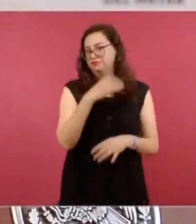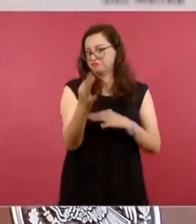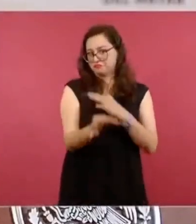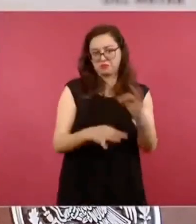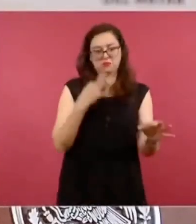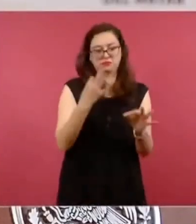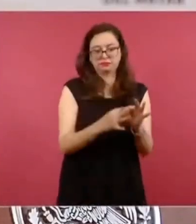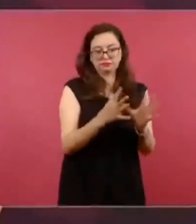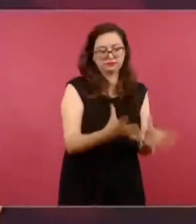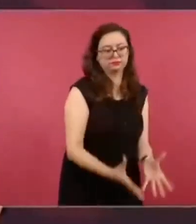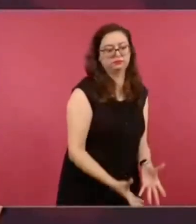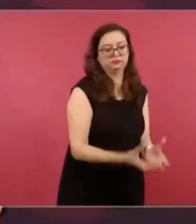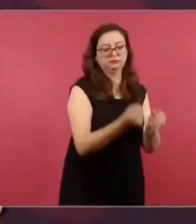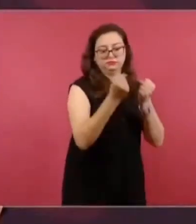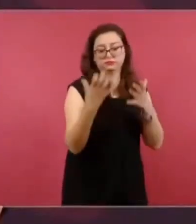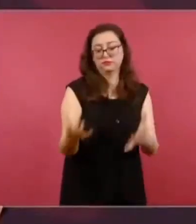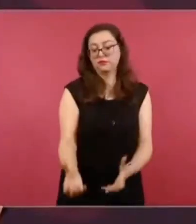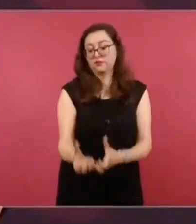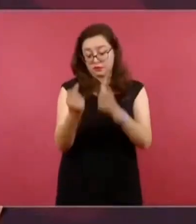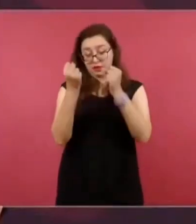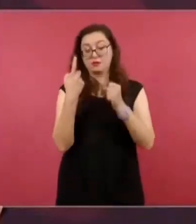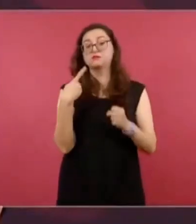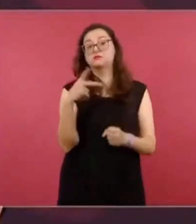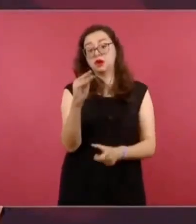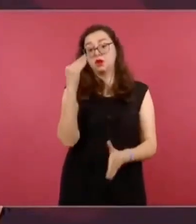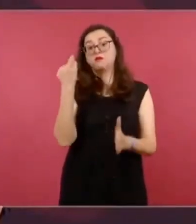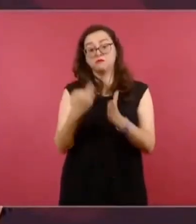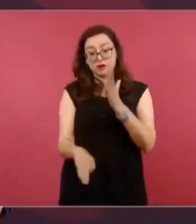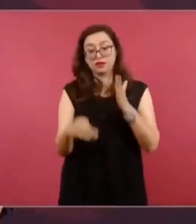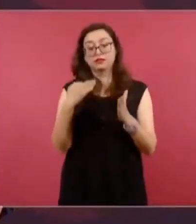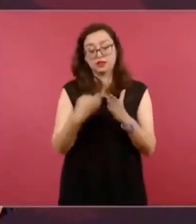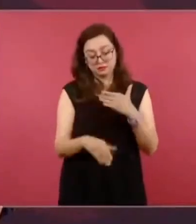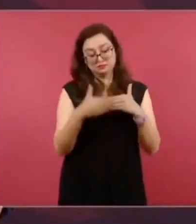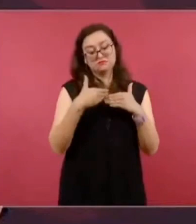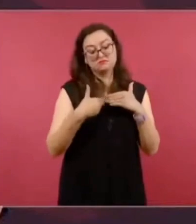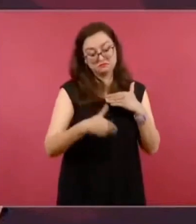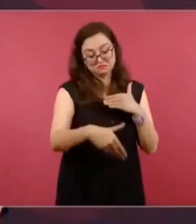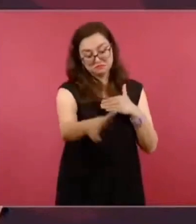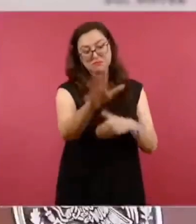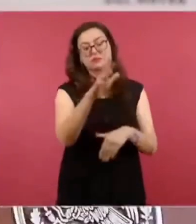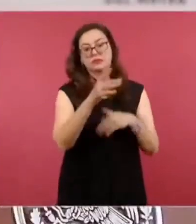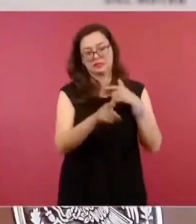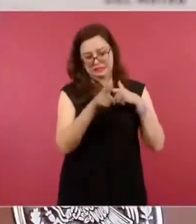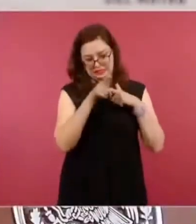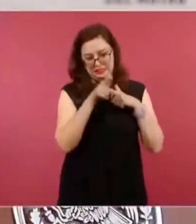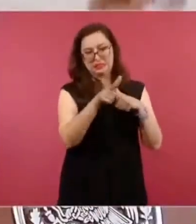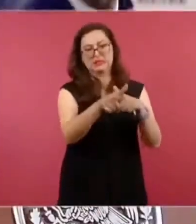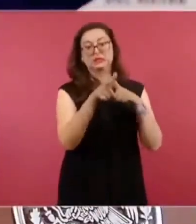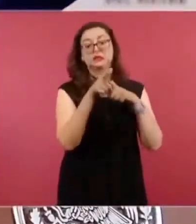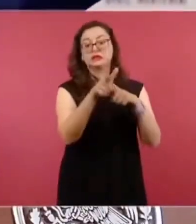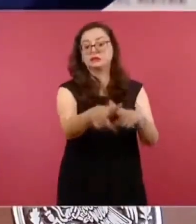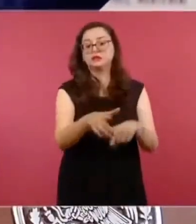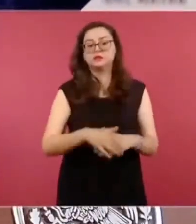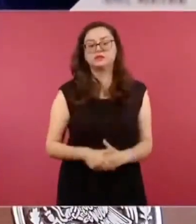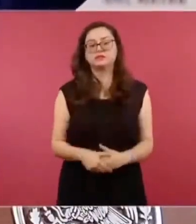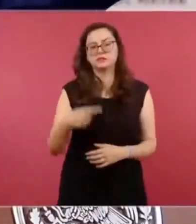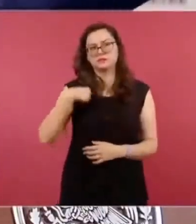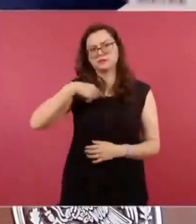Y no veo que se dé marcha atrás, no veo así